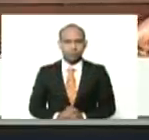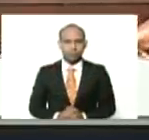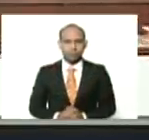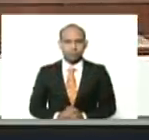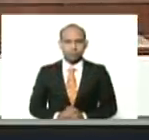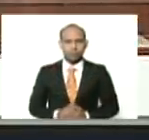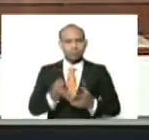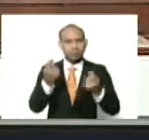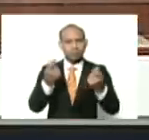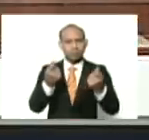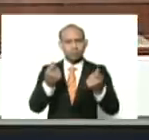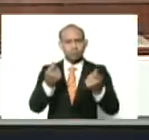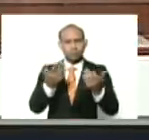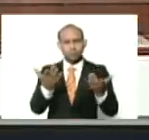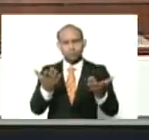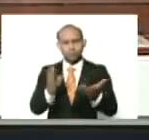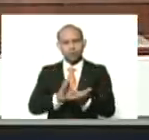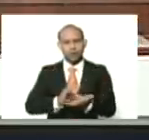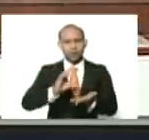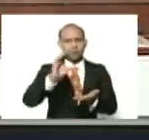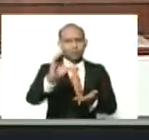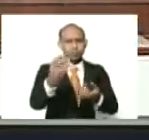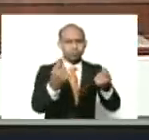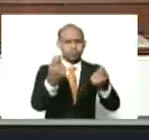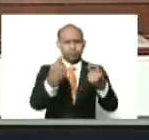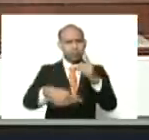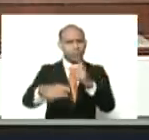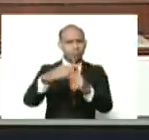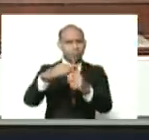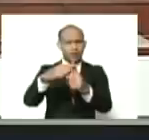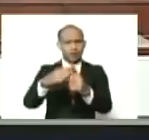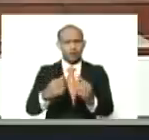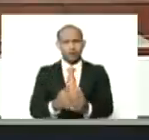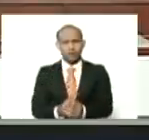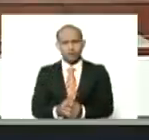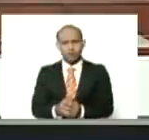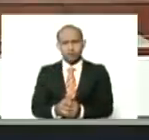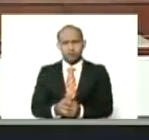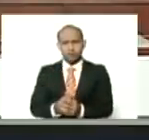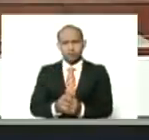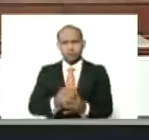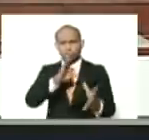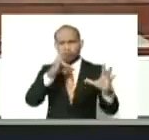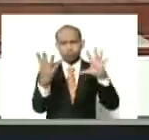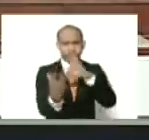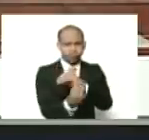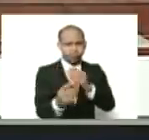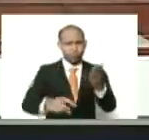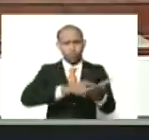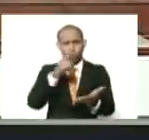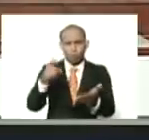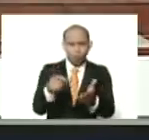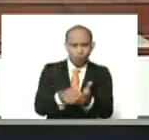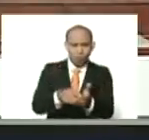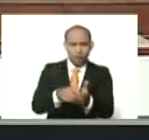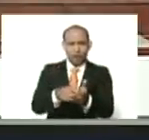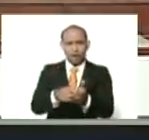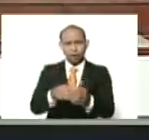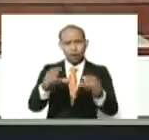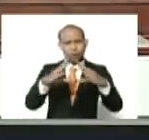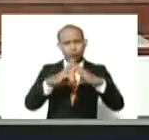recursos, a través de un crédito adicional, para la reestructuración, adecuación, y equipamiento,